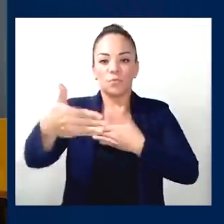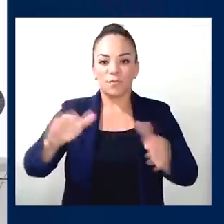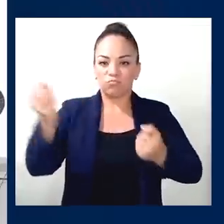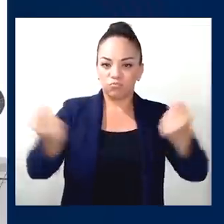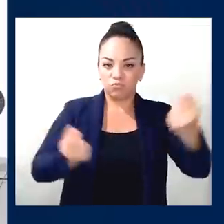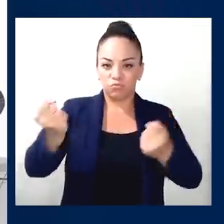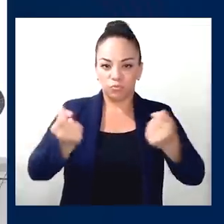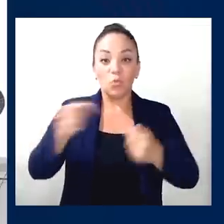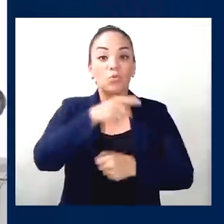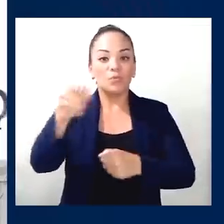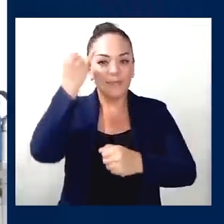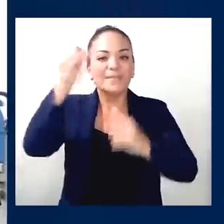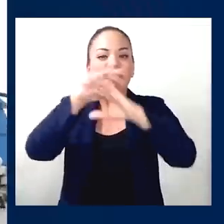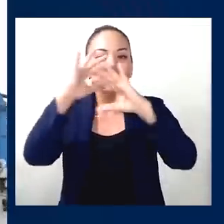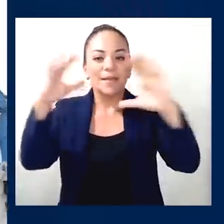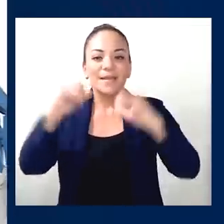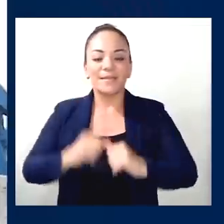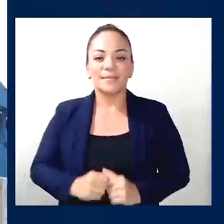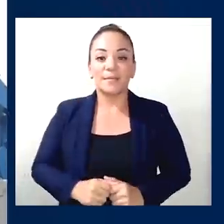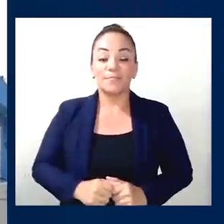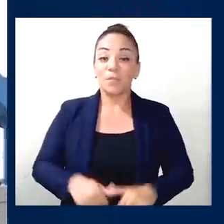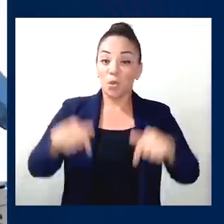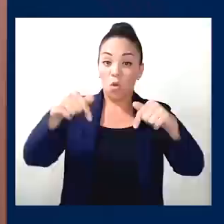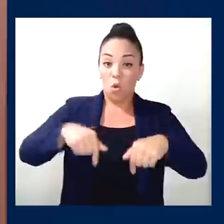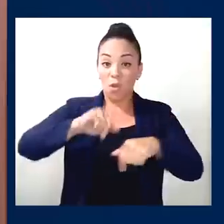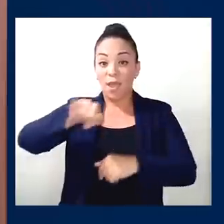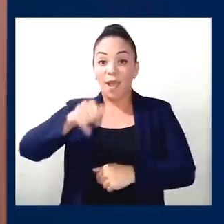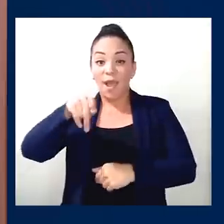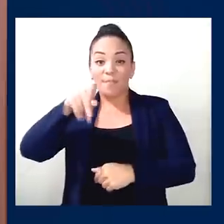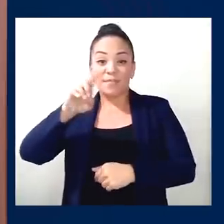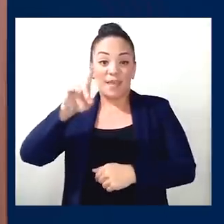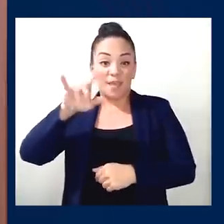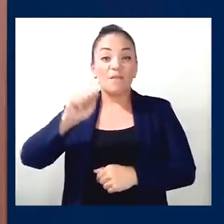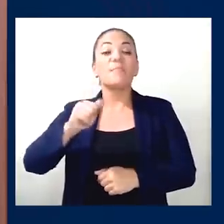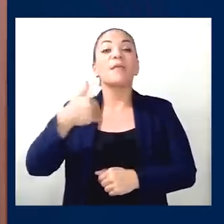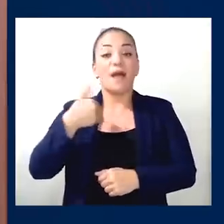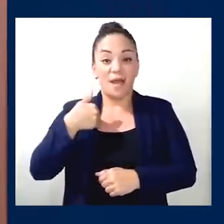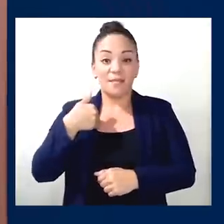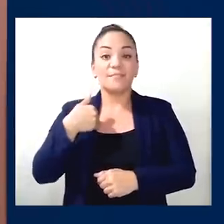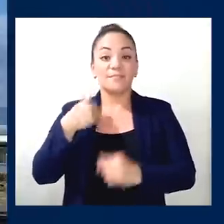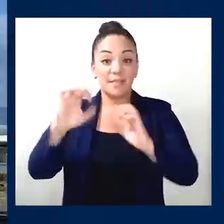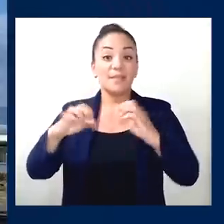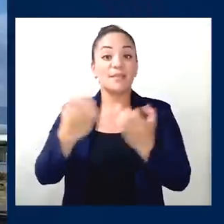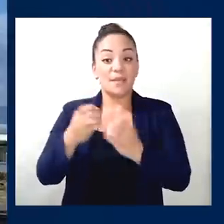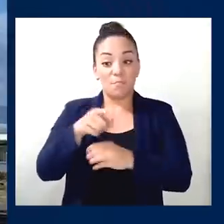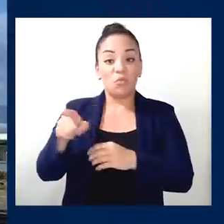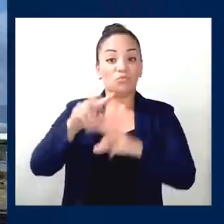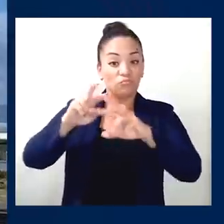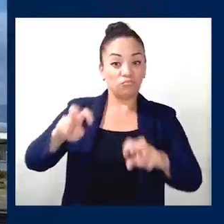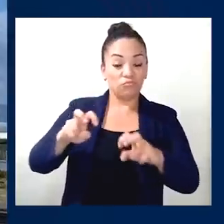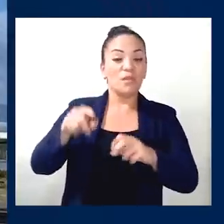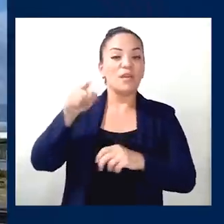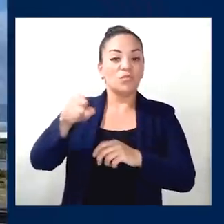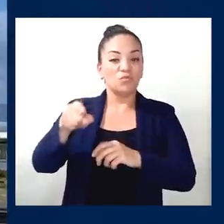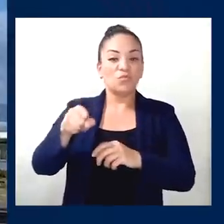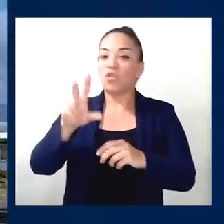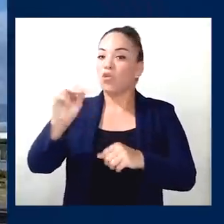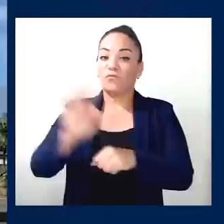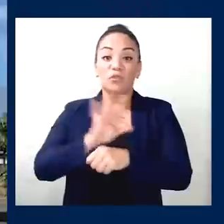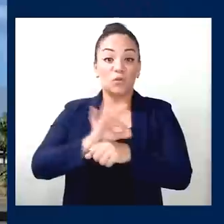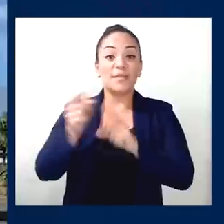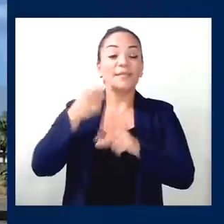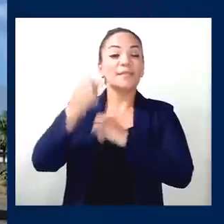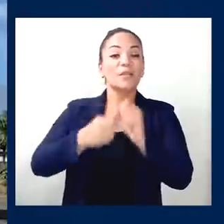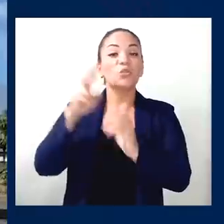contenedores. Imagínense, hoy tenemos abandonados en HubDeva equipos que por ley deberían estar funcionando desde el